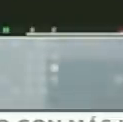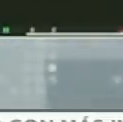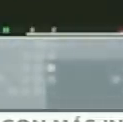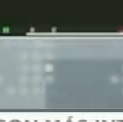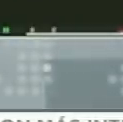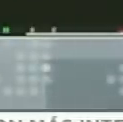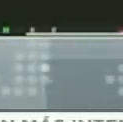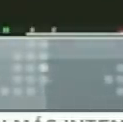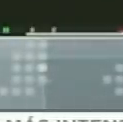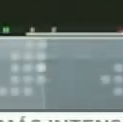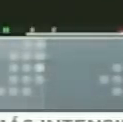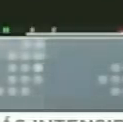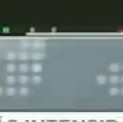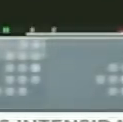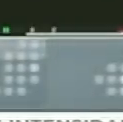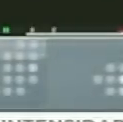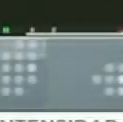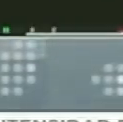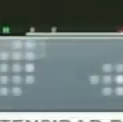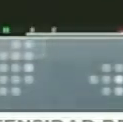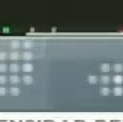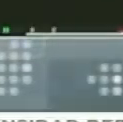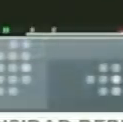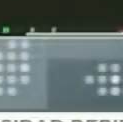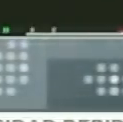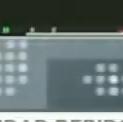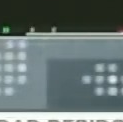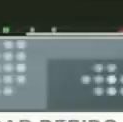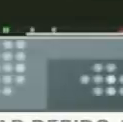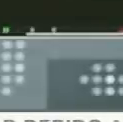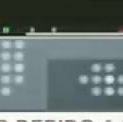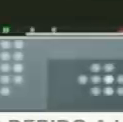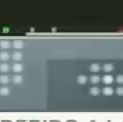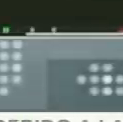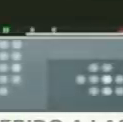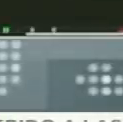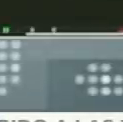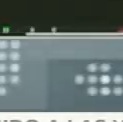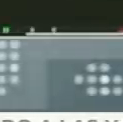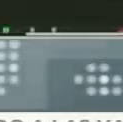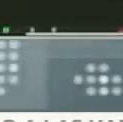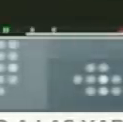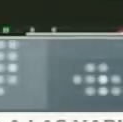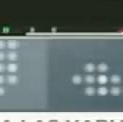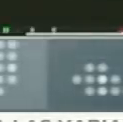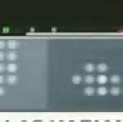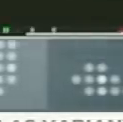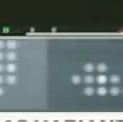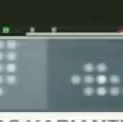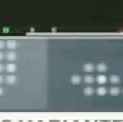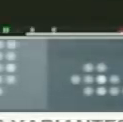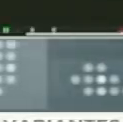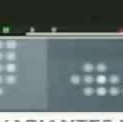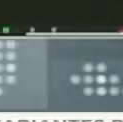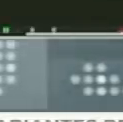política, ideológica, cultural revolucionaria, no hay revolución.